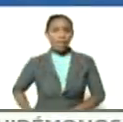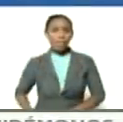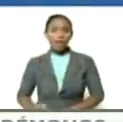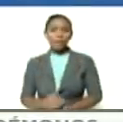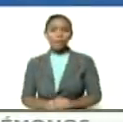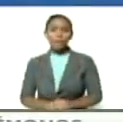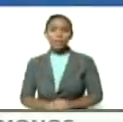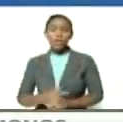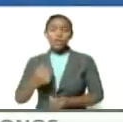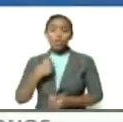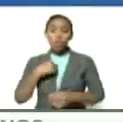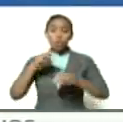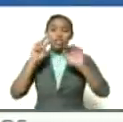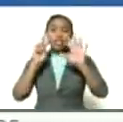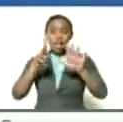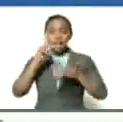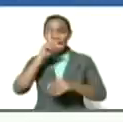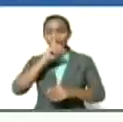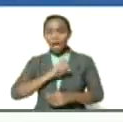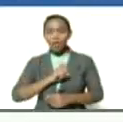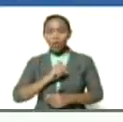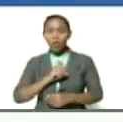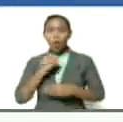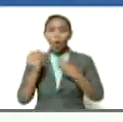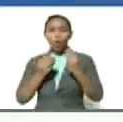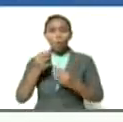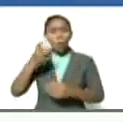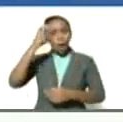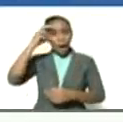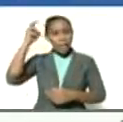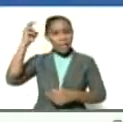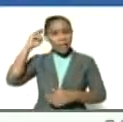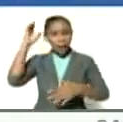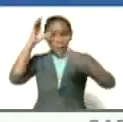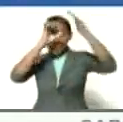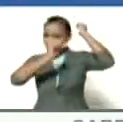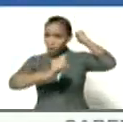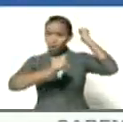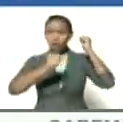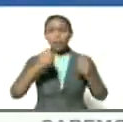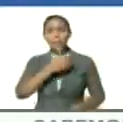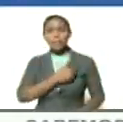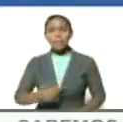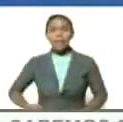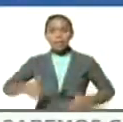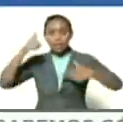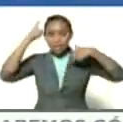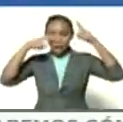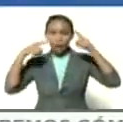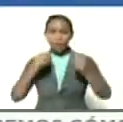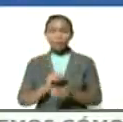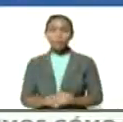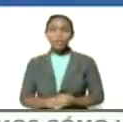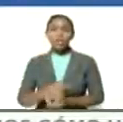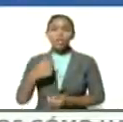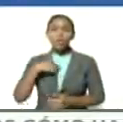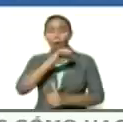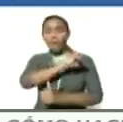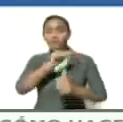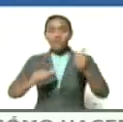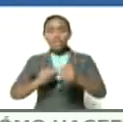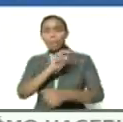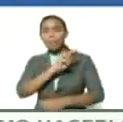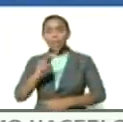estuve siete años como canciller del comandante Hugo Chávez fui vicepresidente del